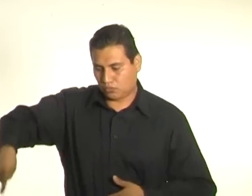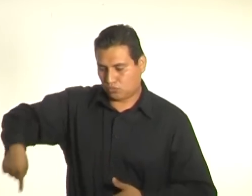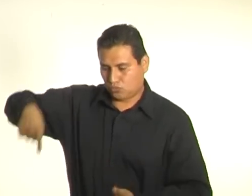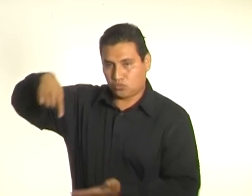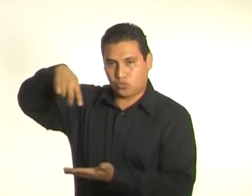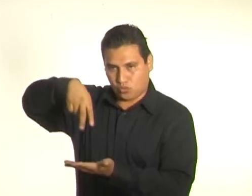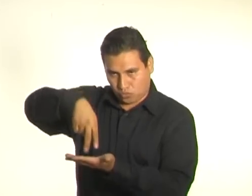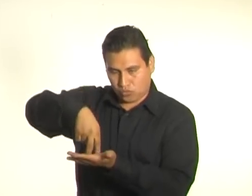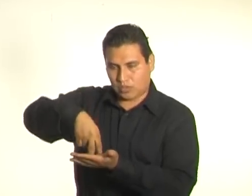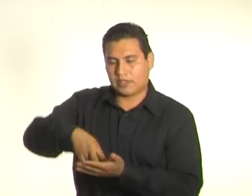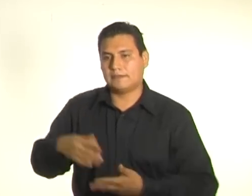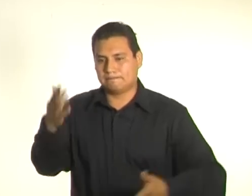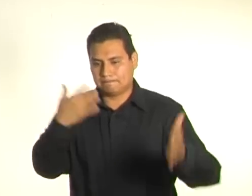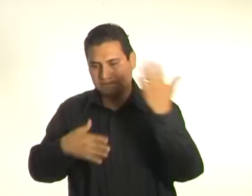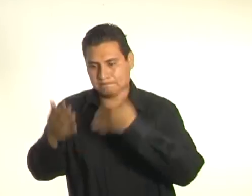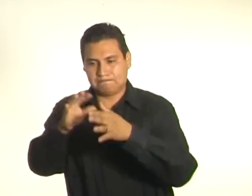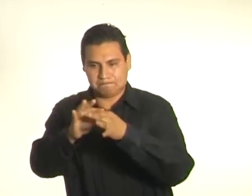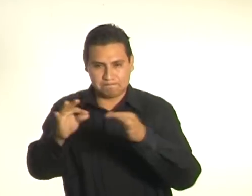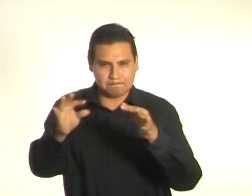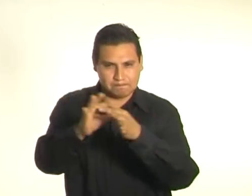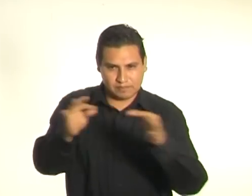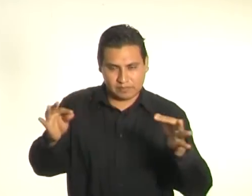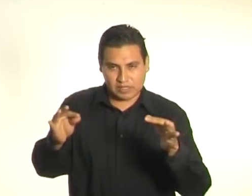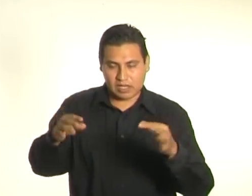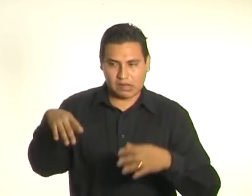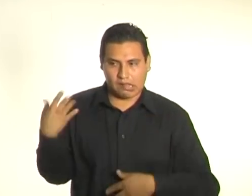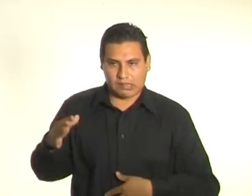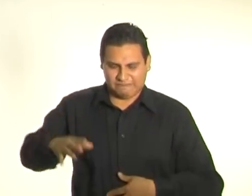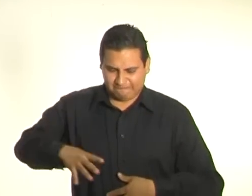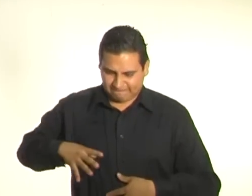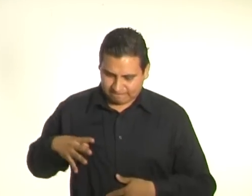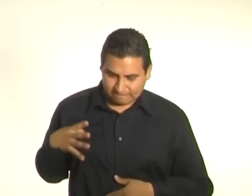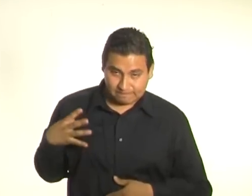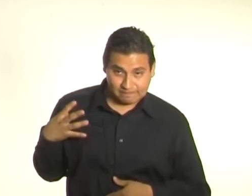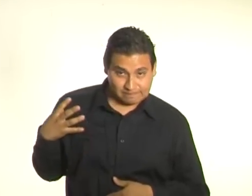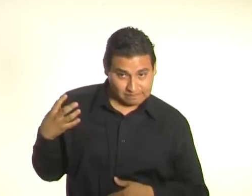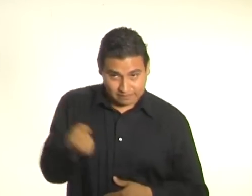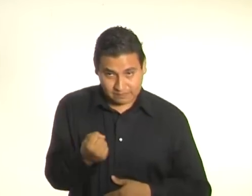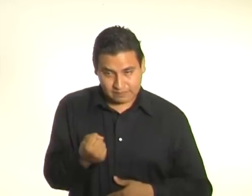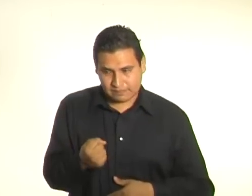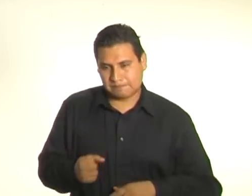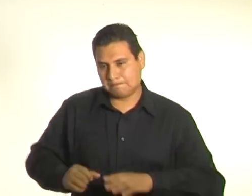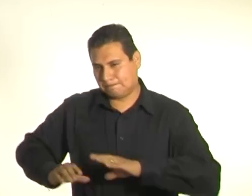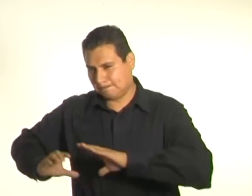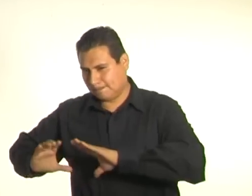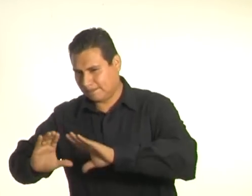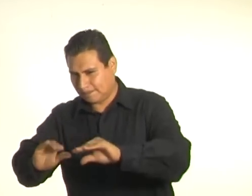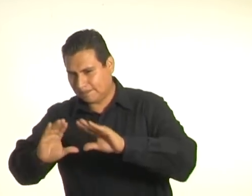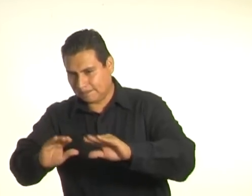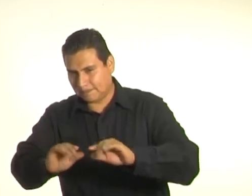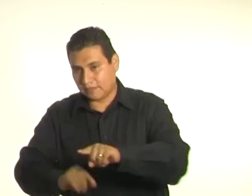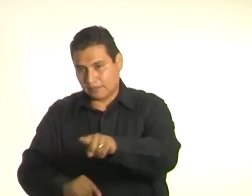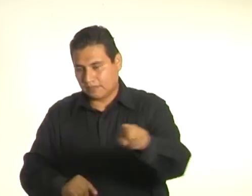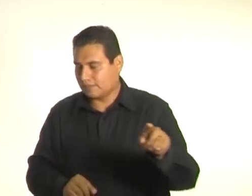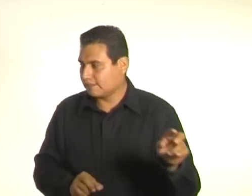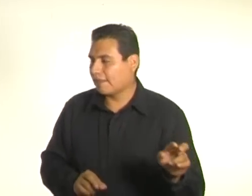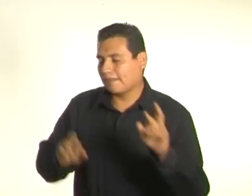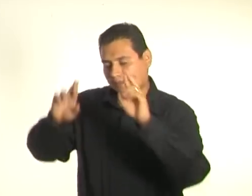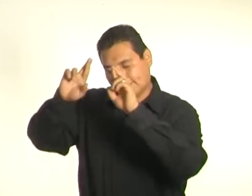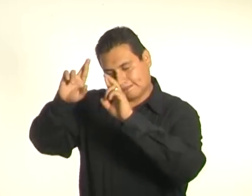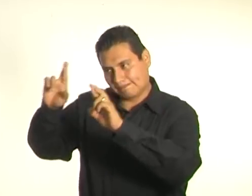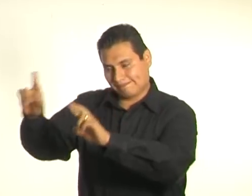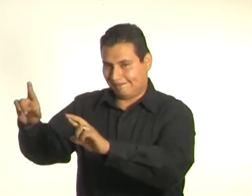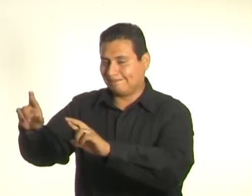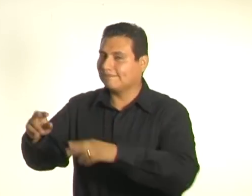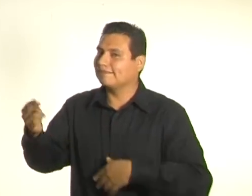Y todos somos estudiantes, todos estamos aprendiendo, por lo tanto, debemos respetarnos. Espero